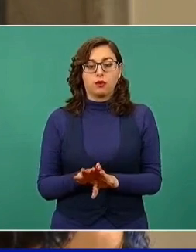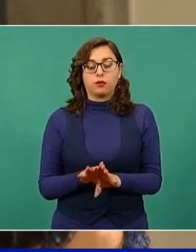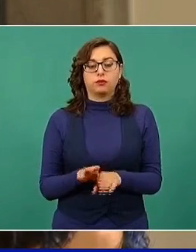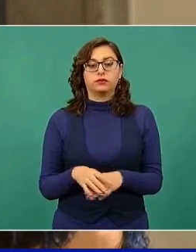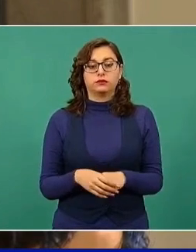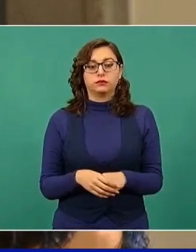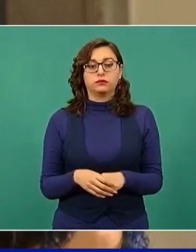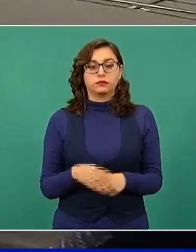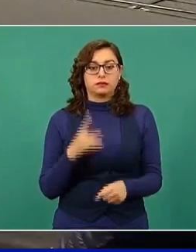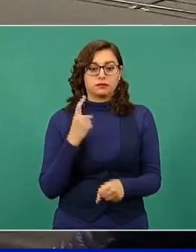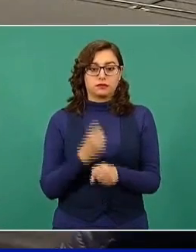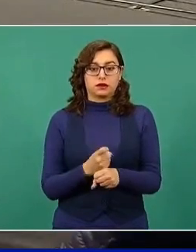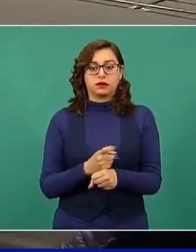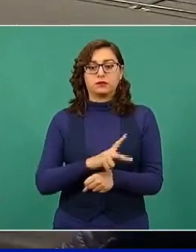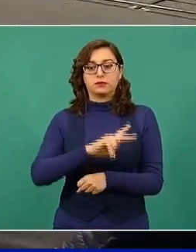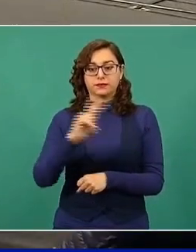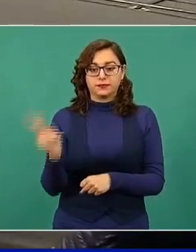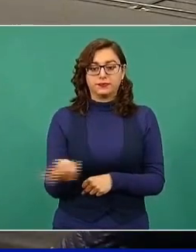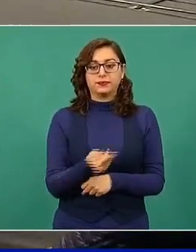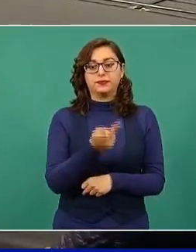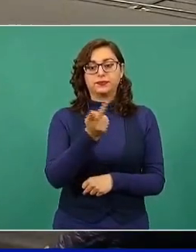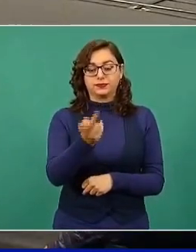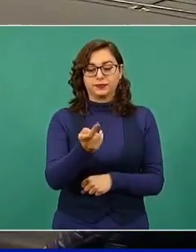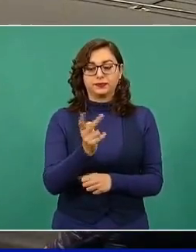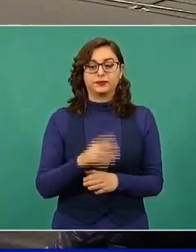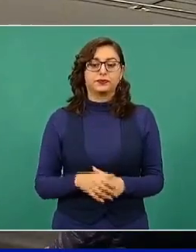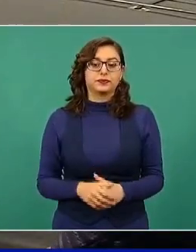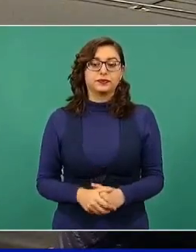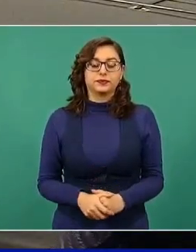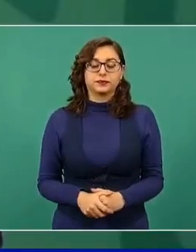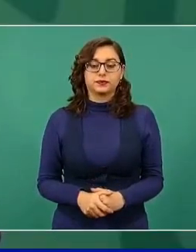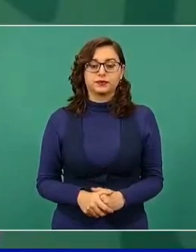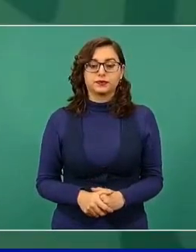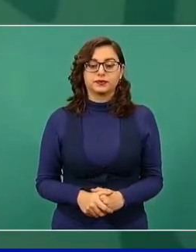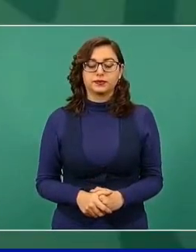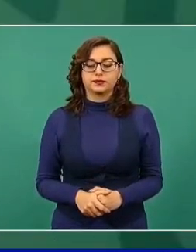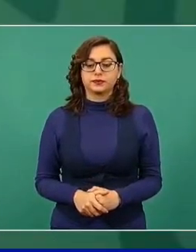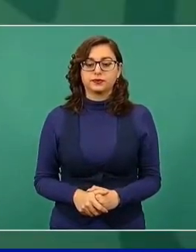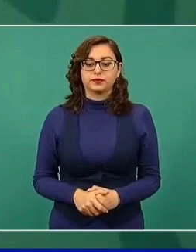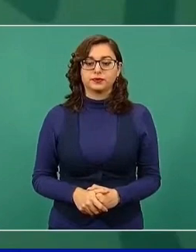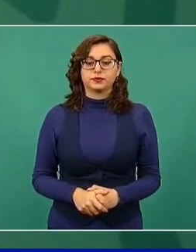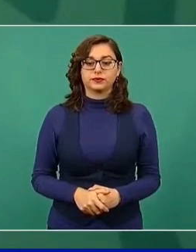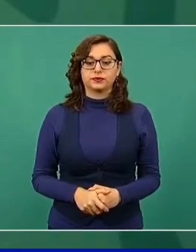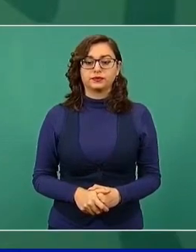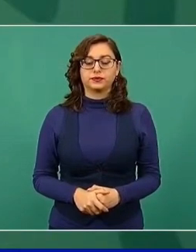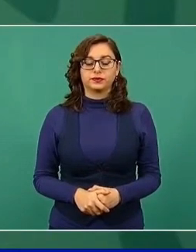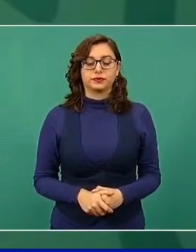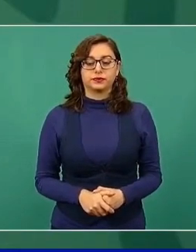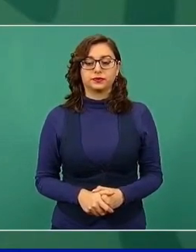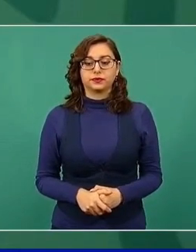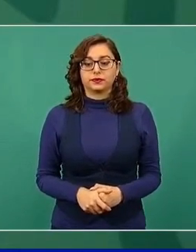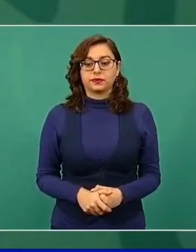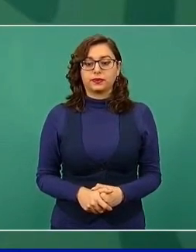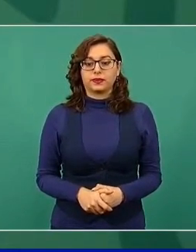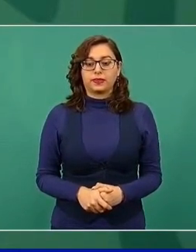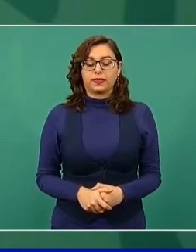mi primera pregunta. Sí, es un tema muy importante